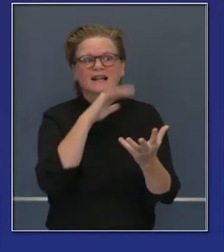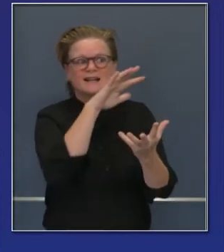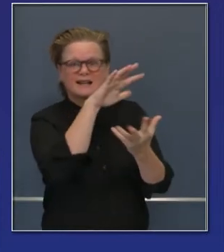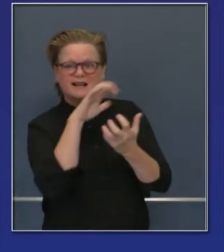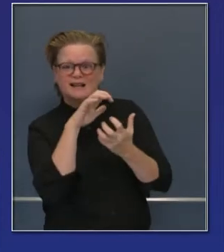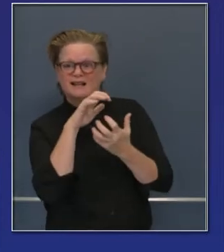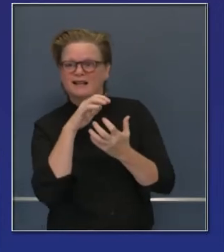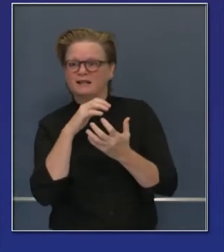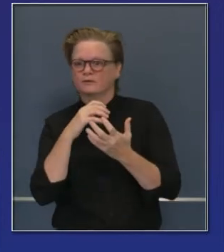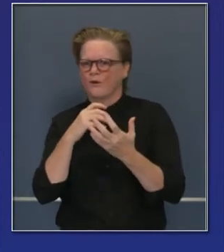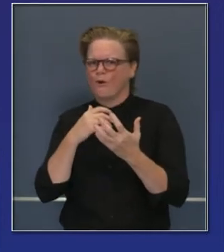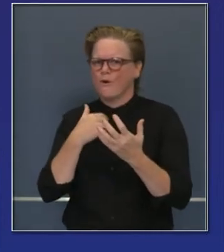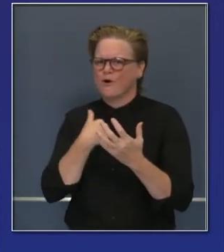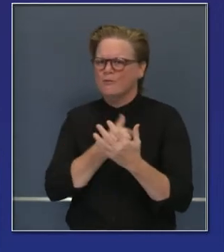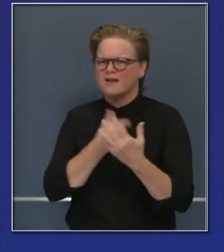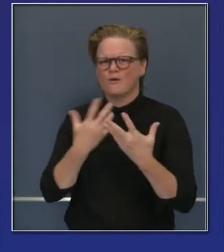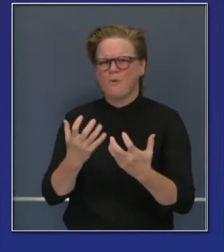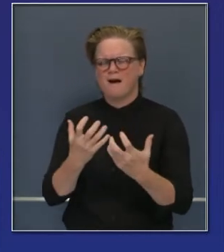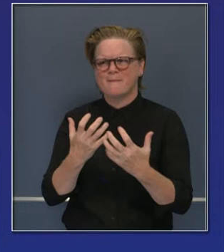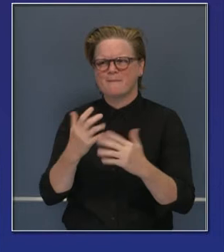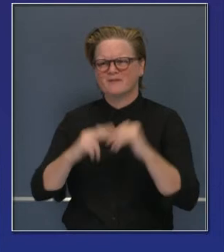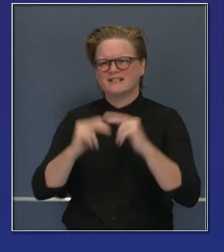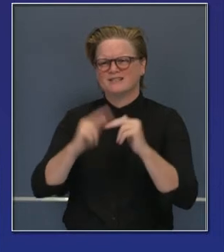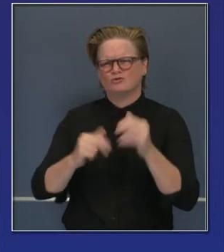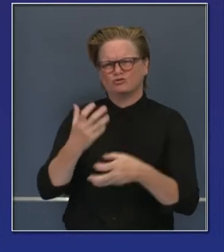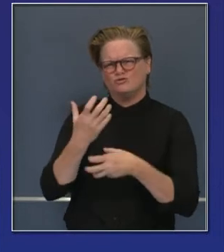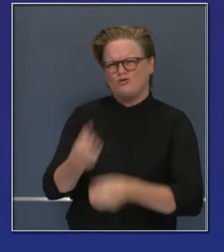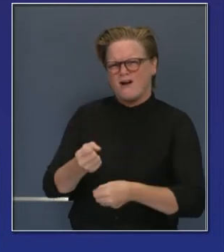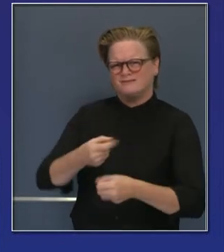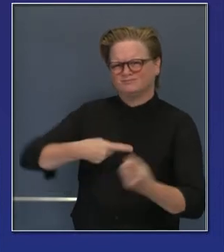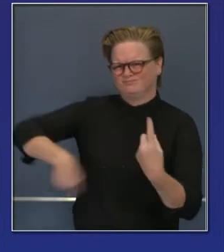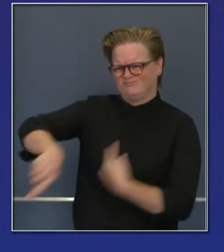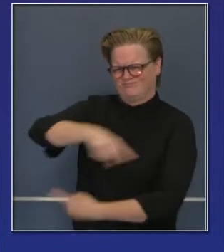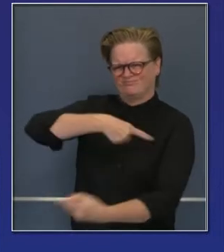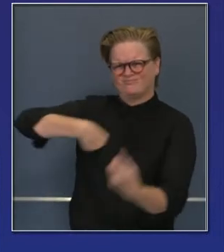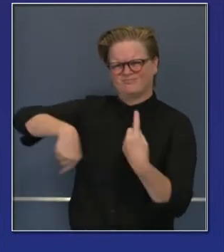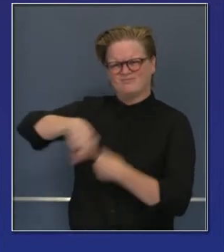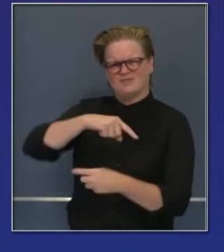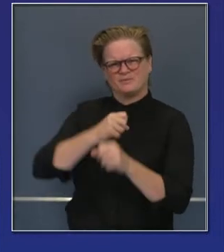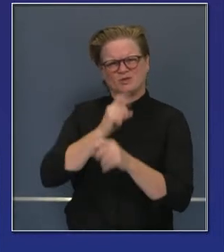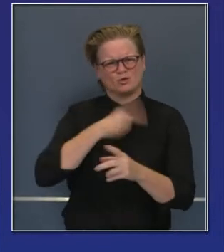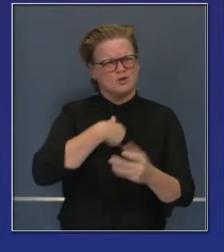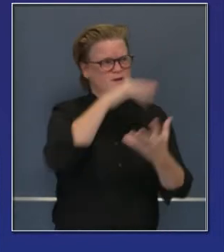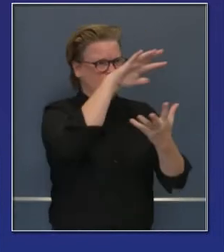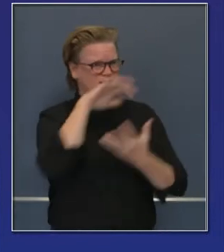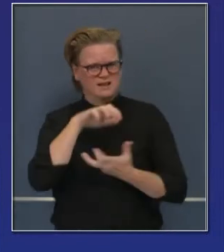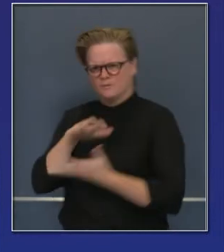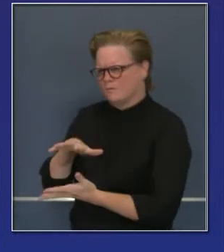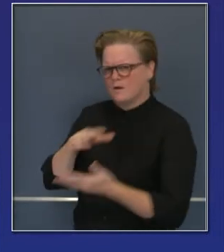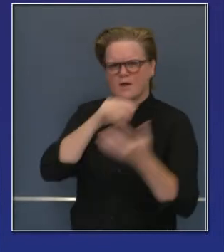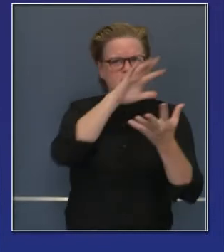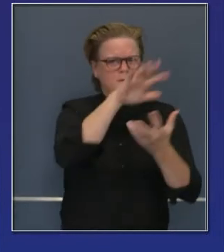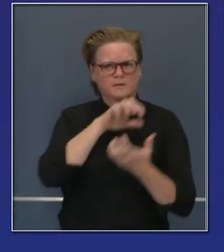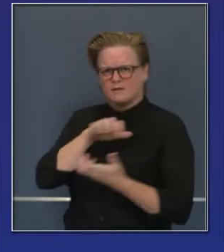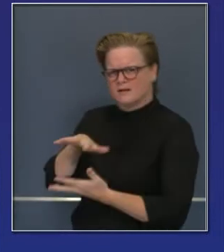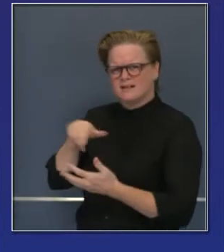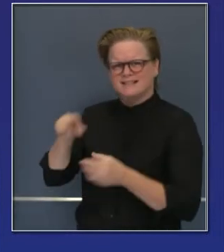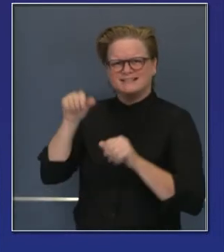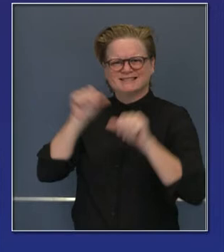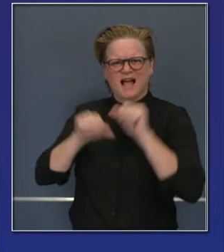la confianza y la capacidad y sociedades. Y se trata de desplazarnos lo más rápidamente posible